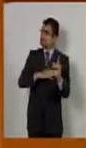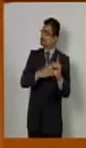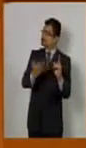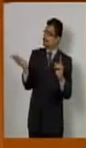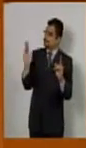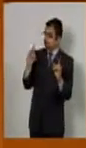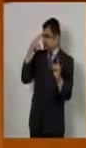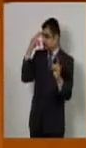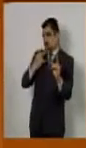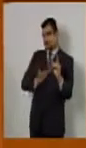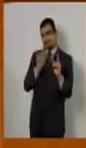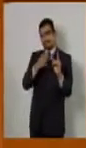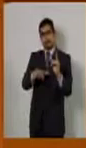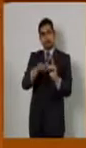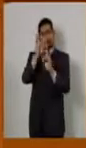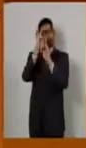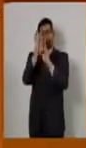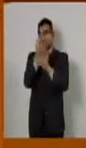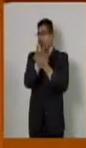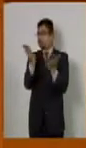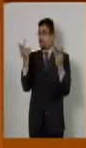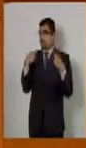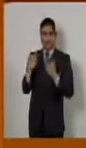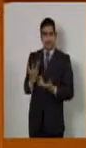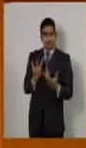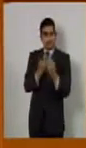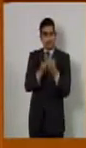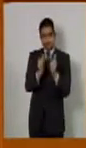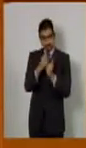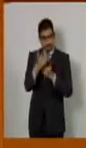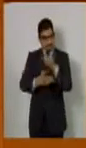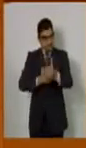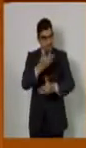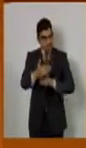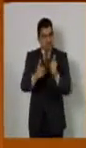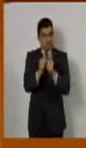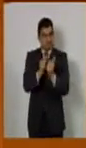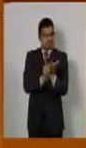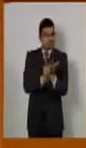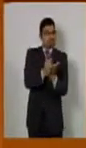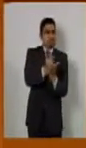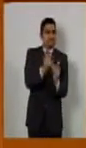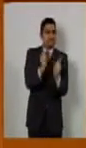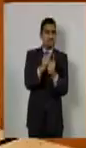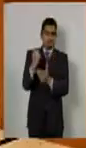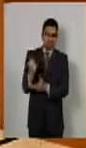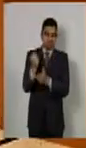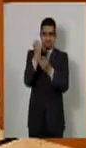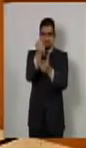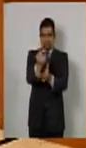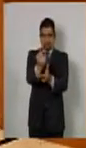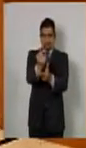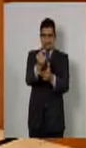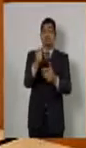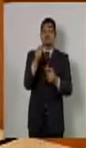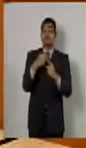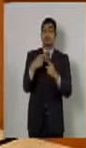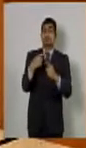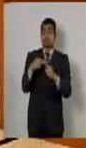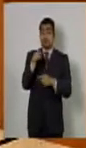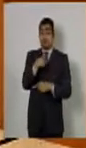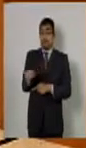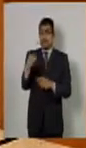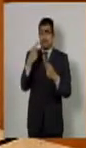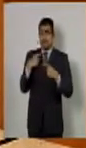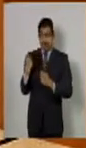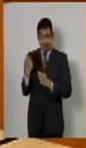ser una elección para todos los que estamos involucrados en el proceso de designación de la presea. Que el otorgamiento que